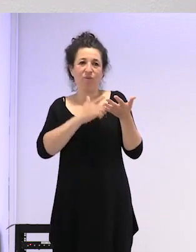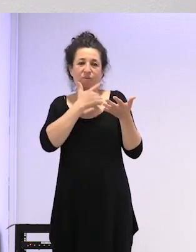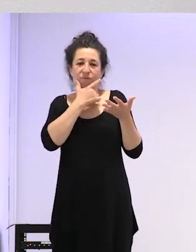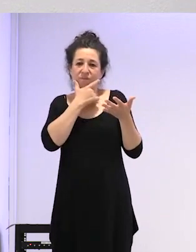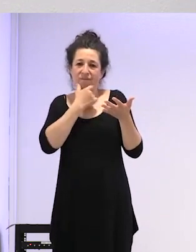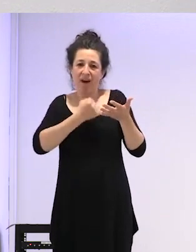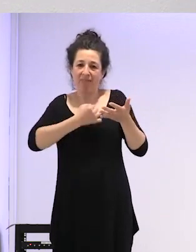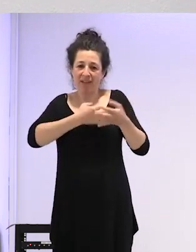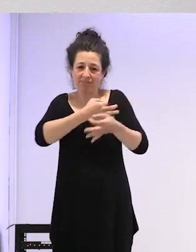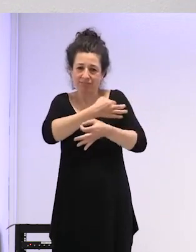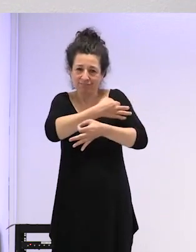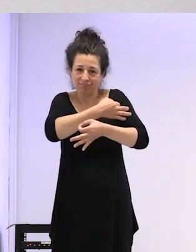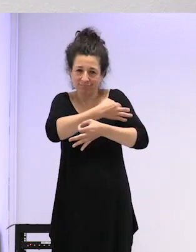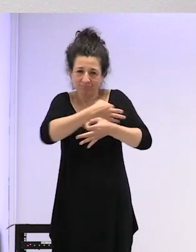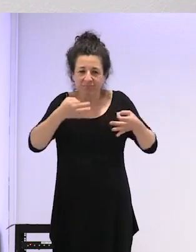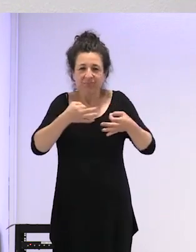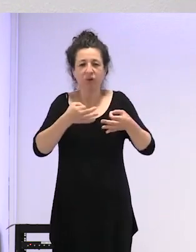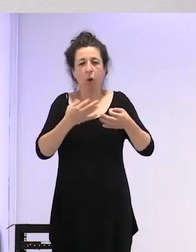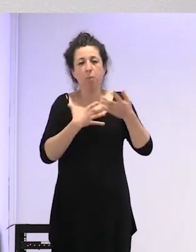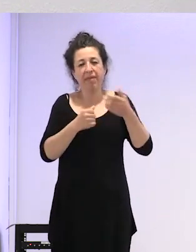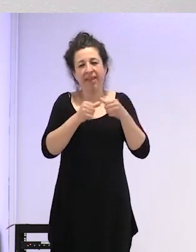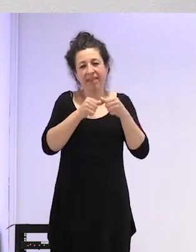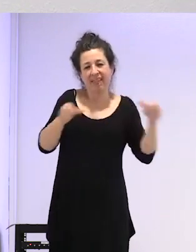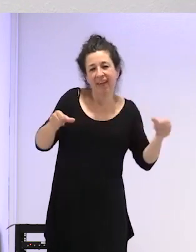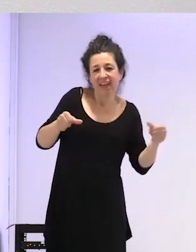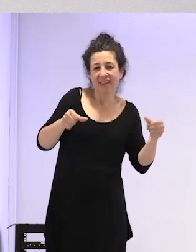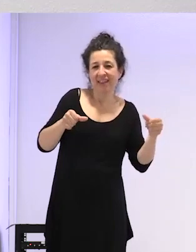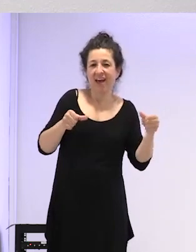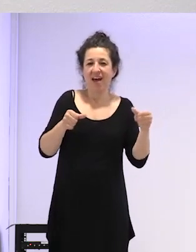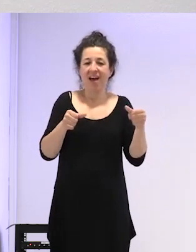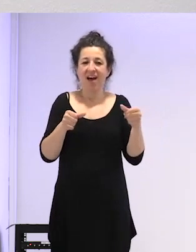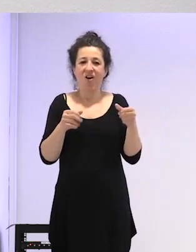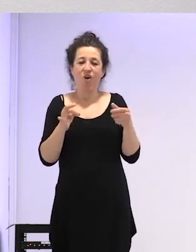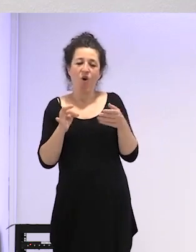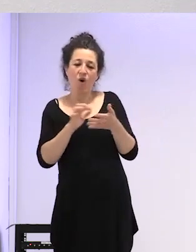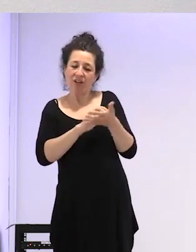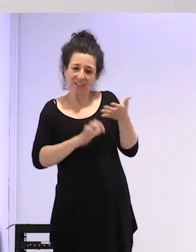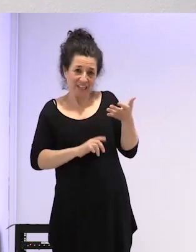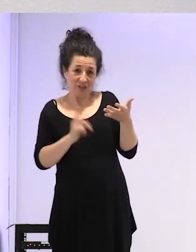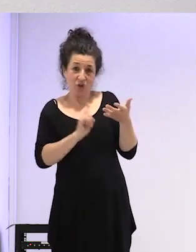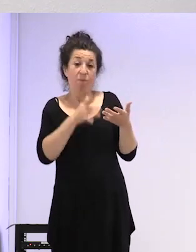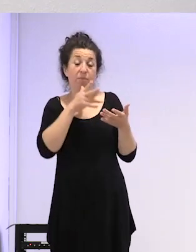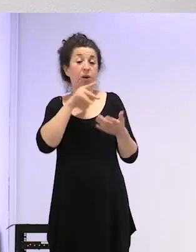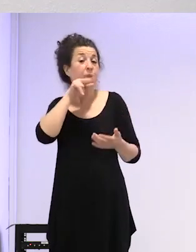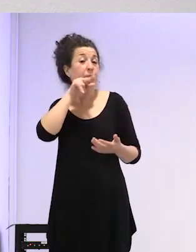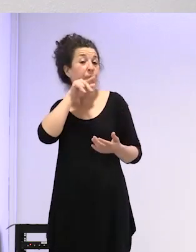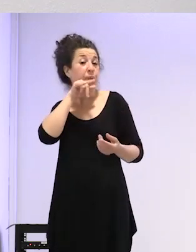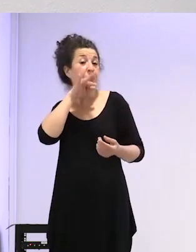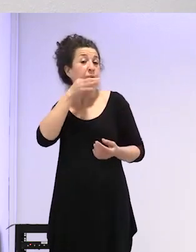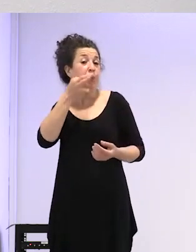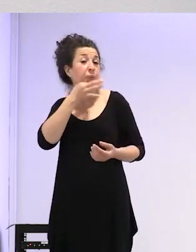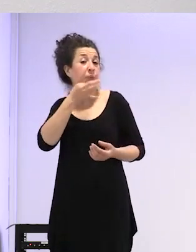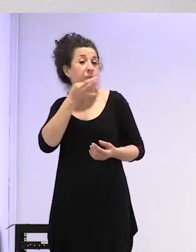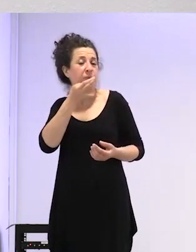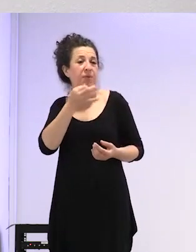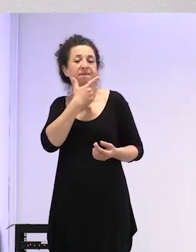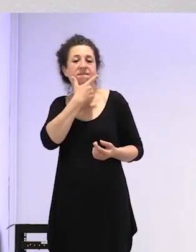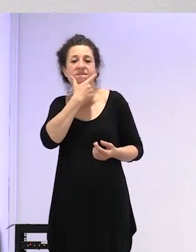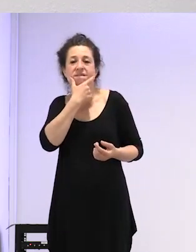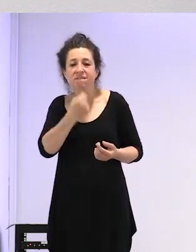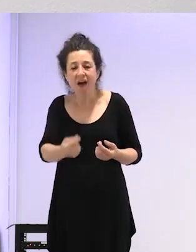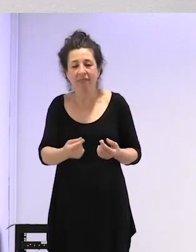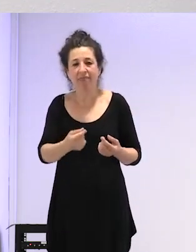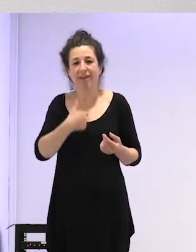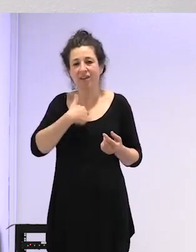bueno alguna alguna etiqueta o alguna hablando así fluidamente pues sí continúo teniendo